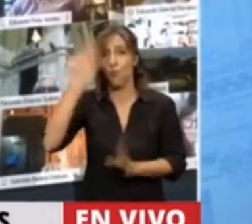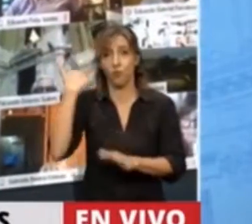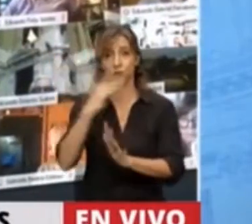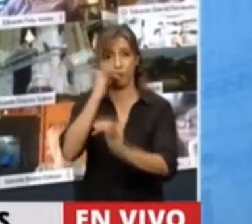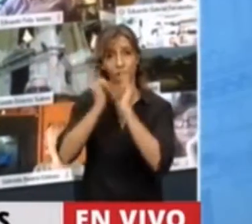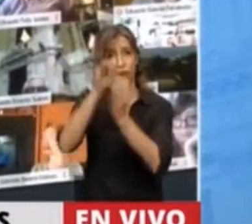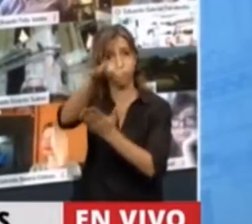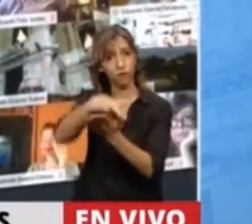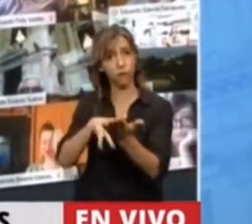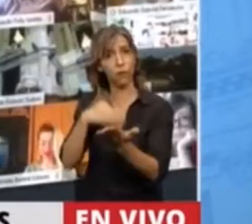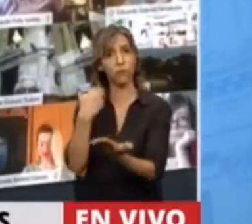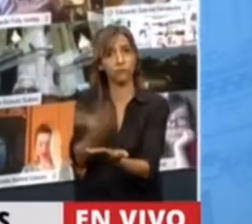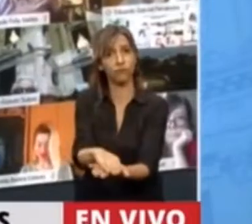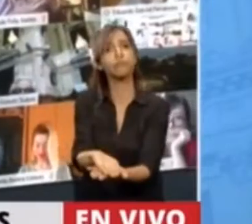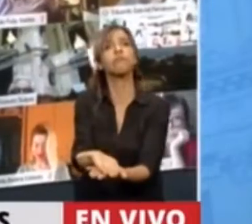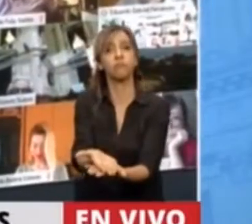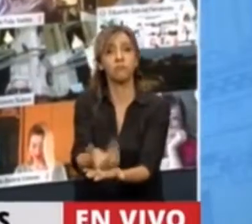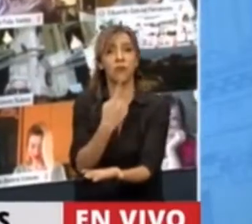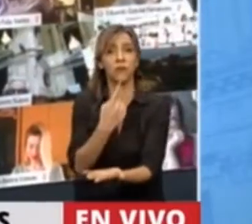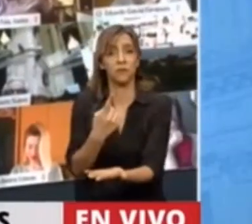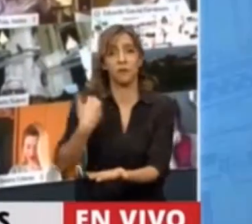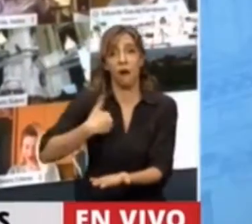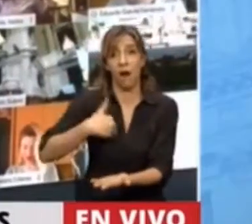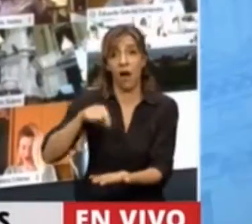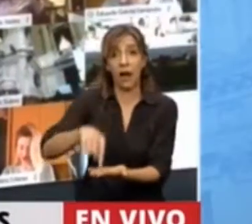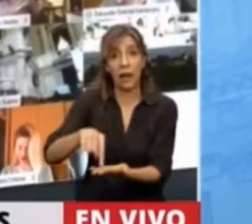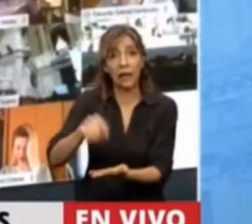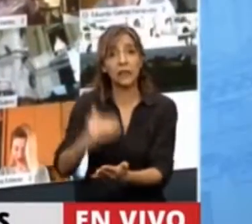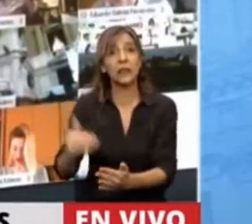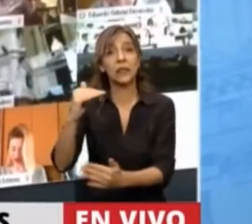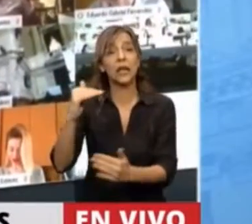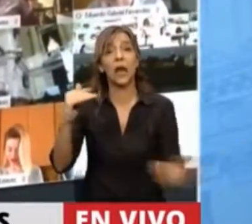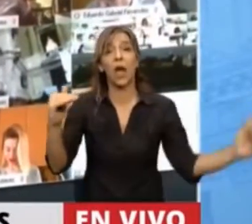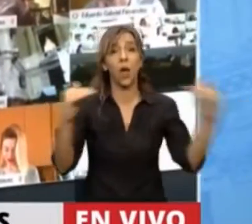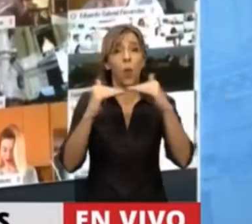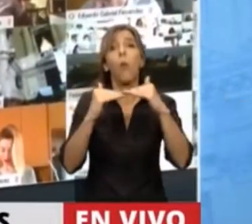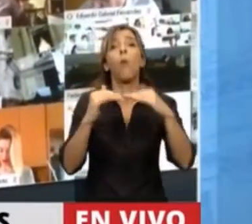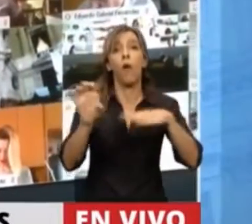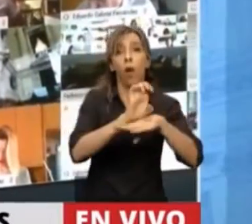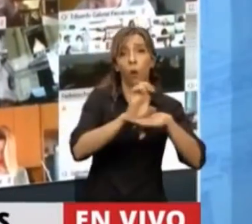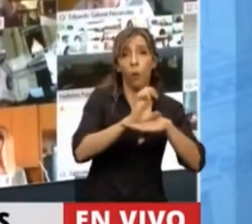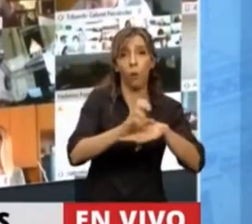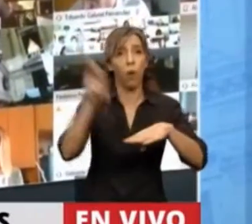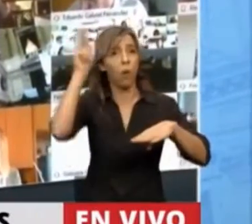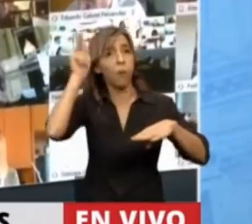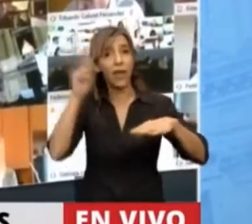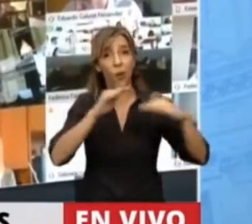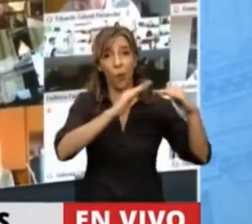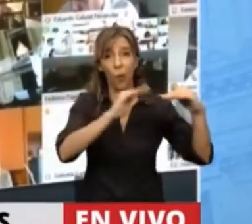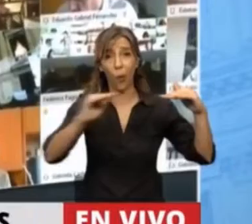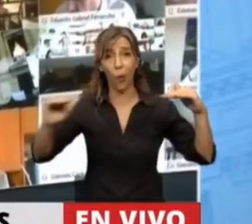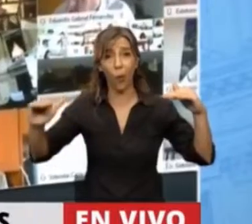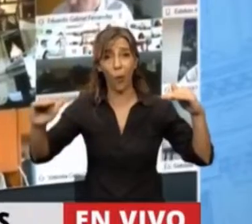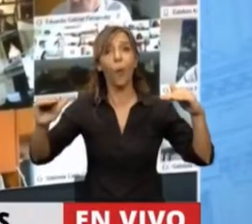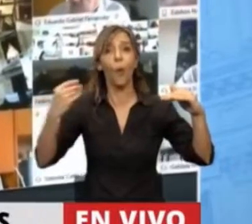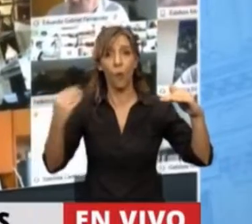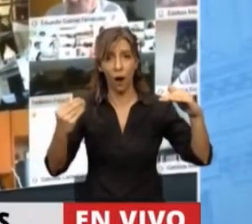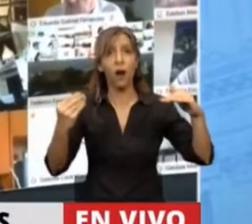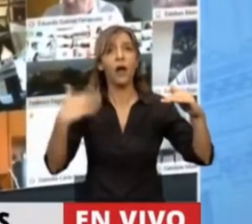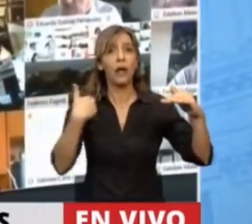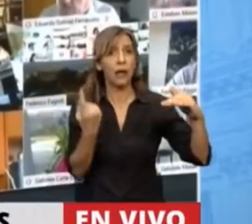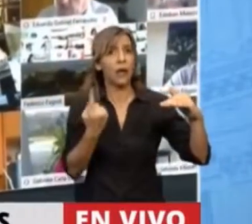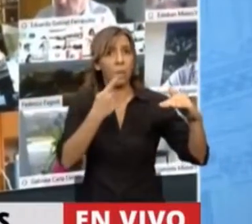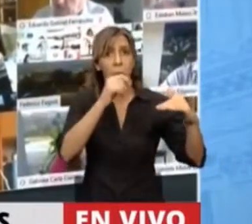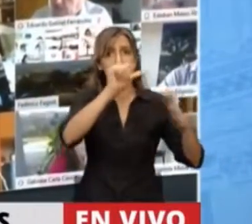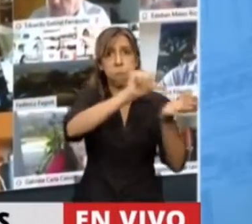que la Argentina está en el podio junto a Ecuador y Perú de aquellos países donde más ha aumentado